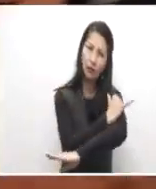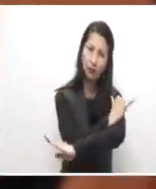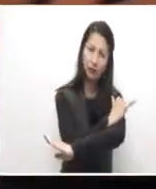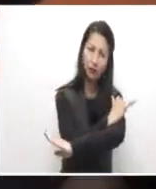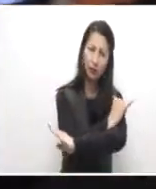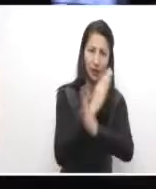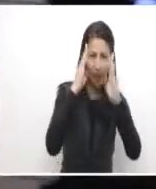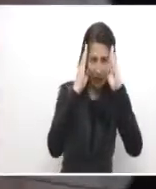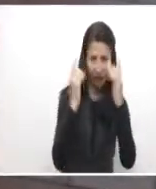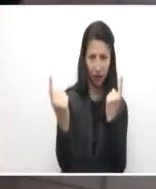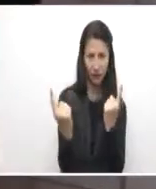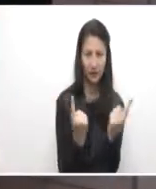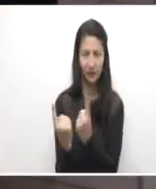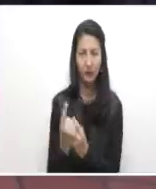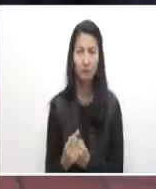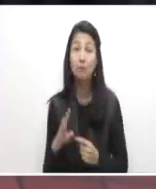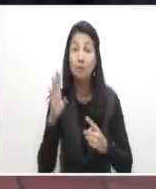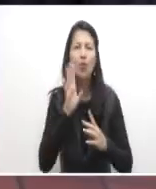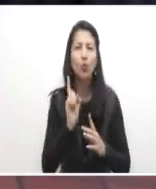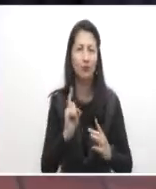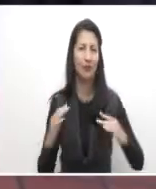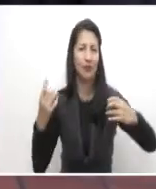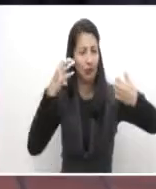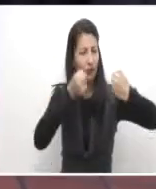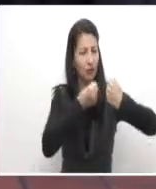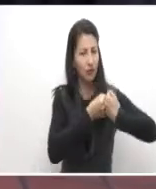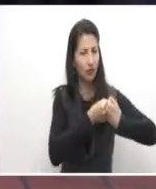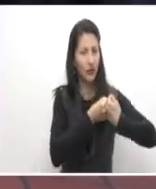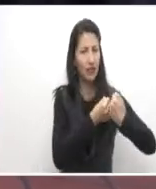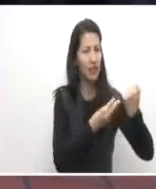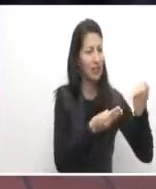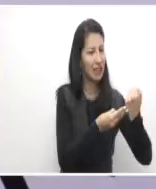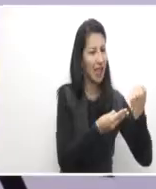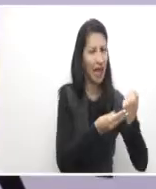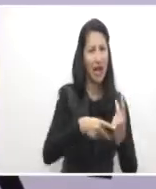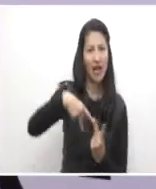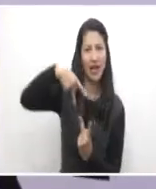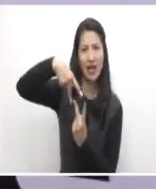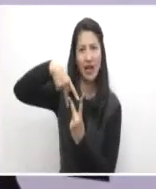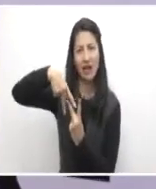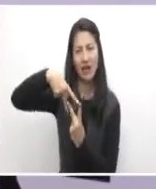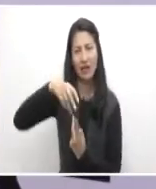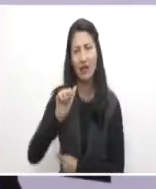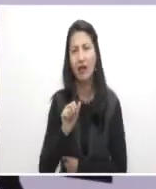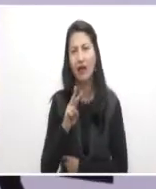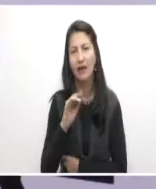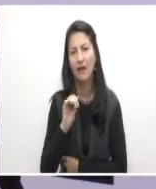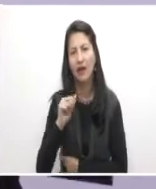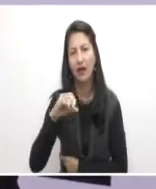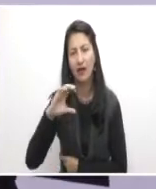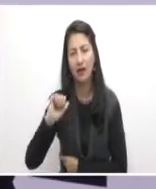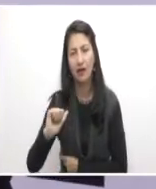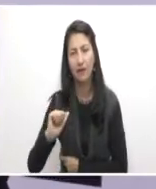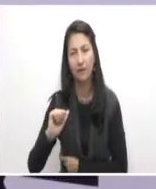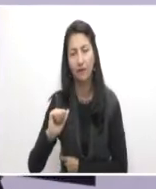pasajeros gracias al convenio de formación dual entre el SENA y Avianca. El SENA nació hace 61 años para servirle a la